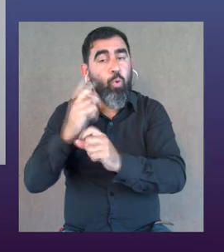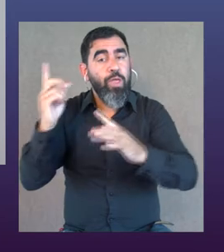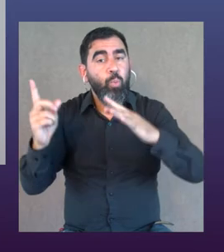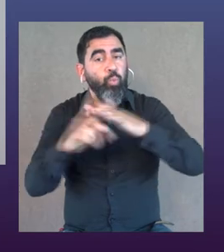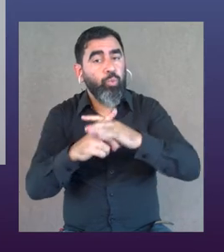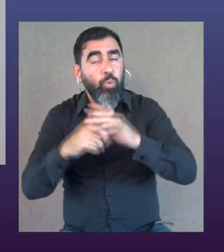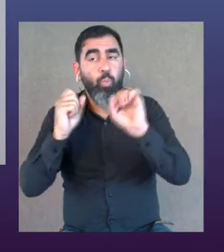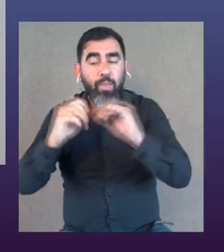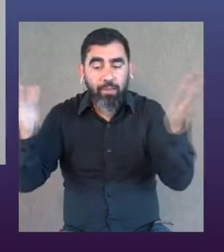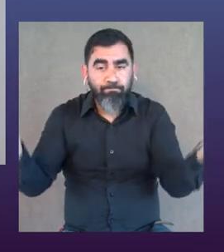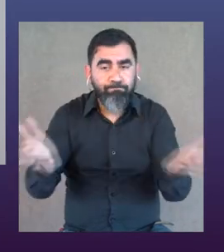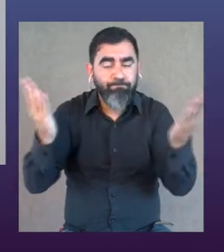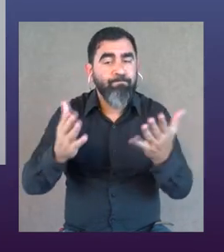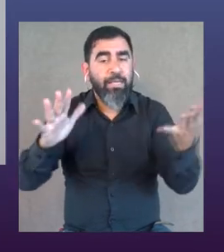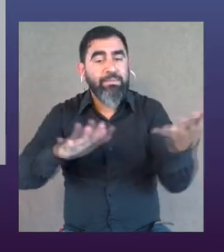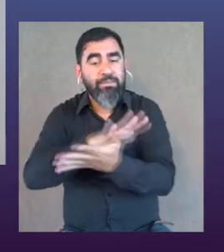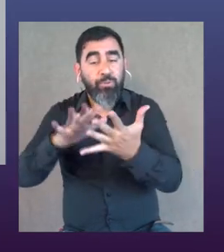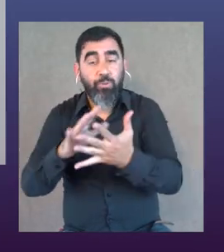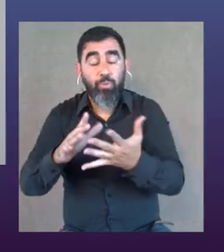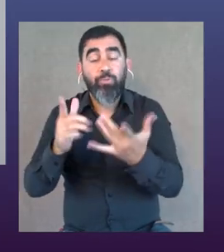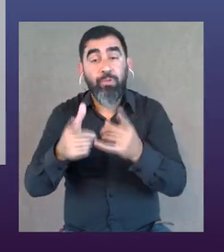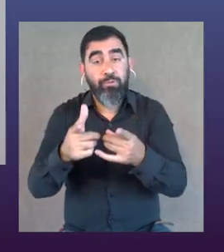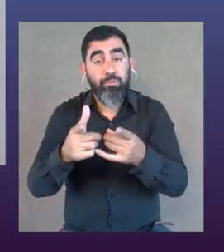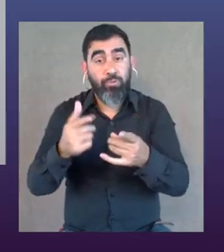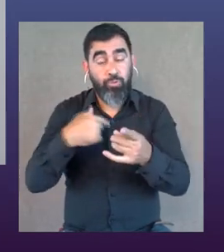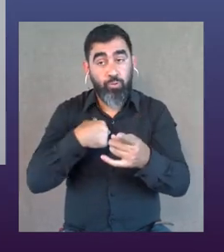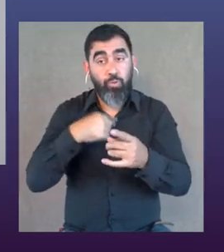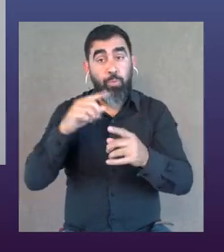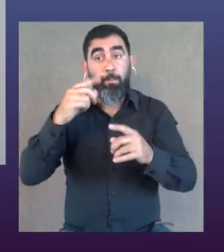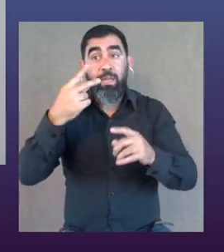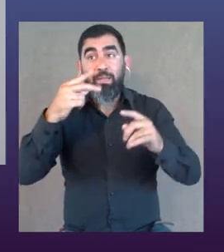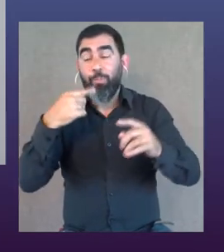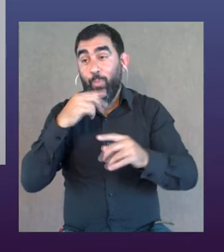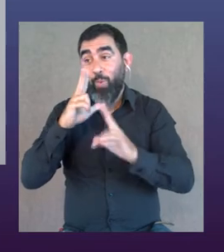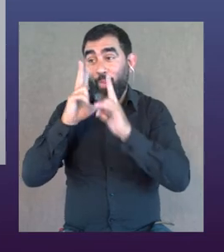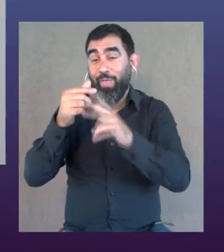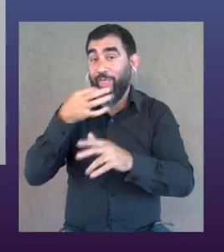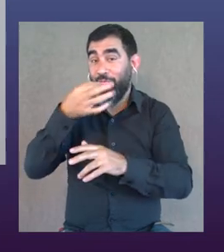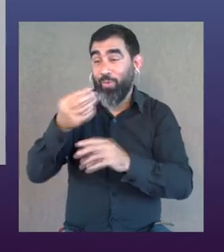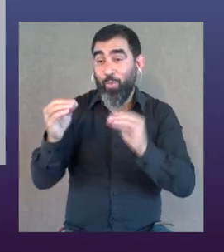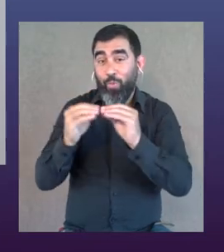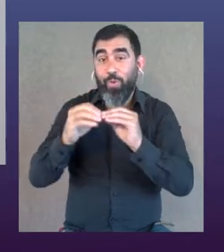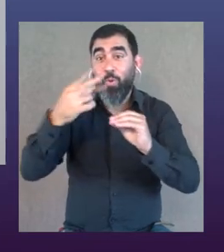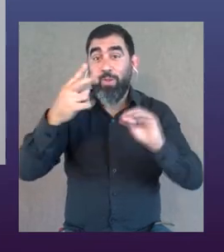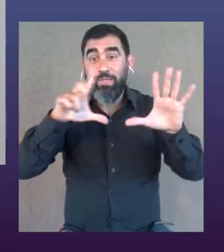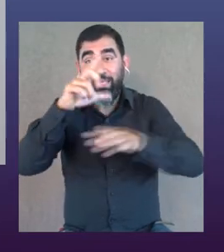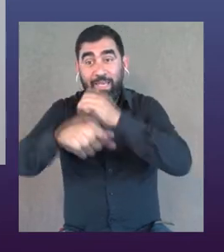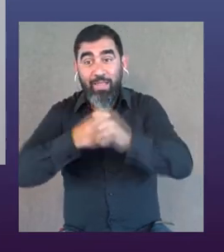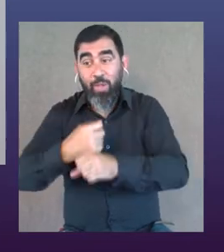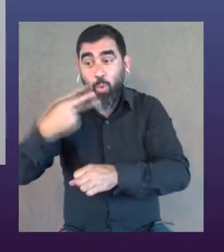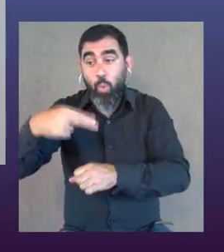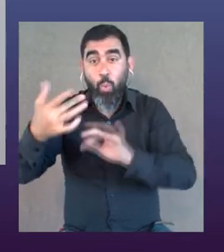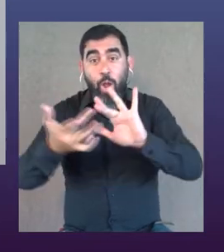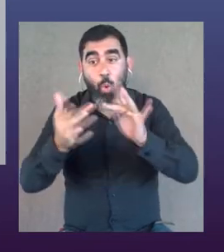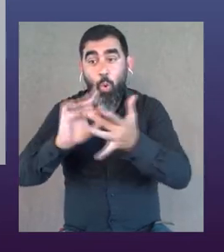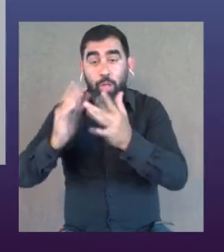instituciones para poder salir de esa situación que nos contaba Carmen. Yo tenía 27 años y nunca he estado cerca de una persona con